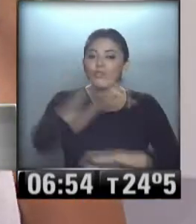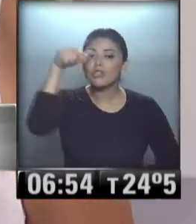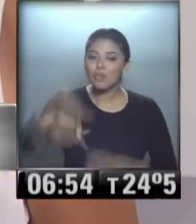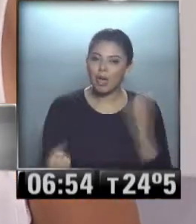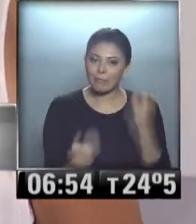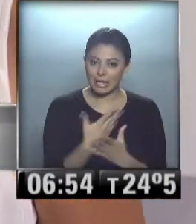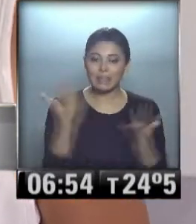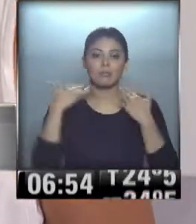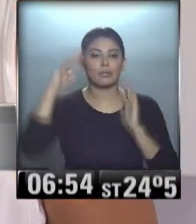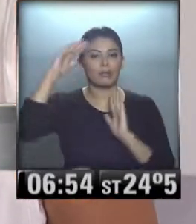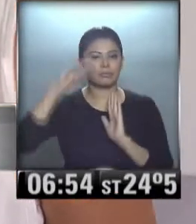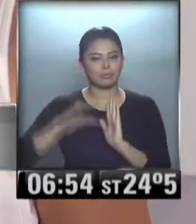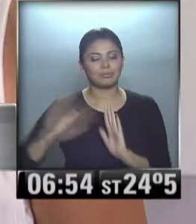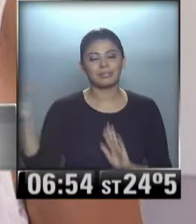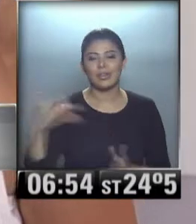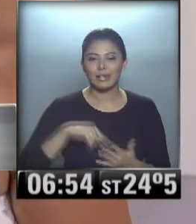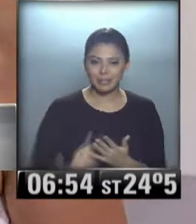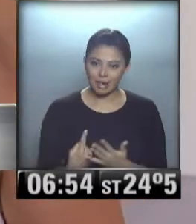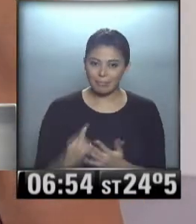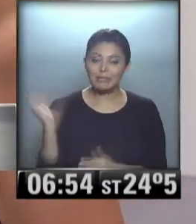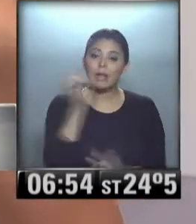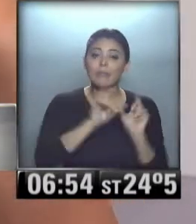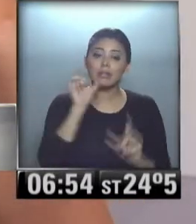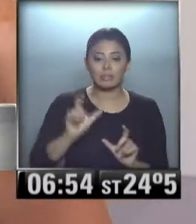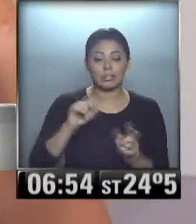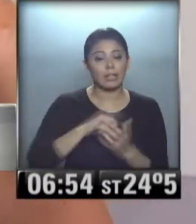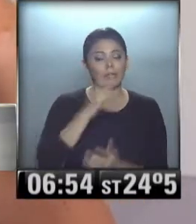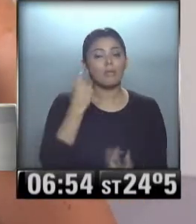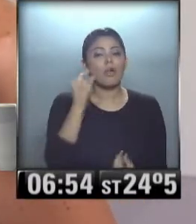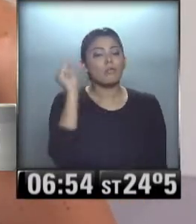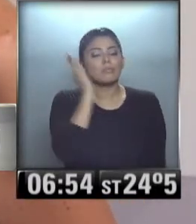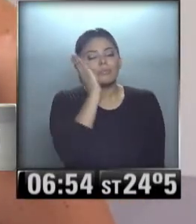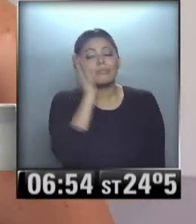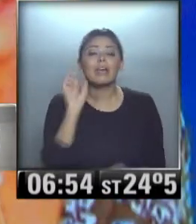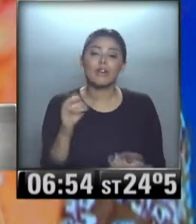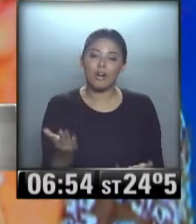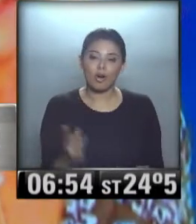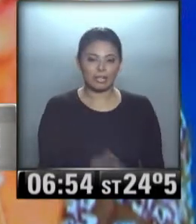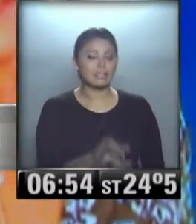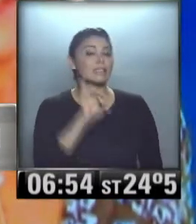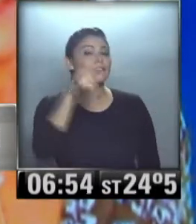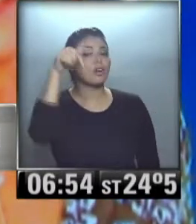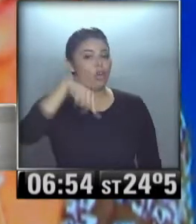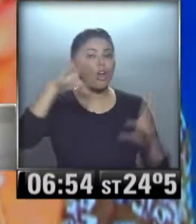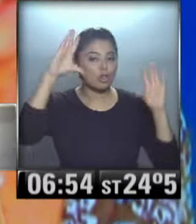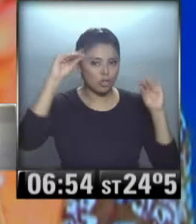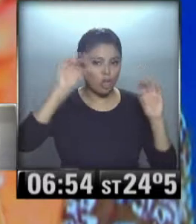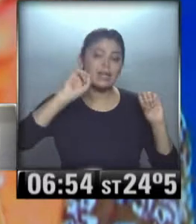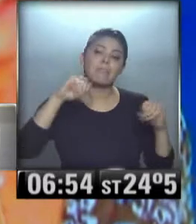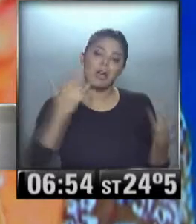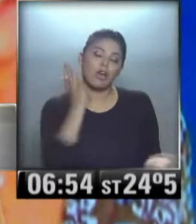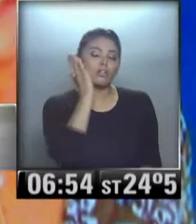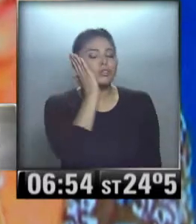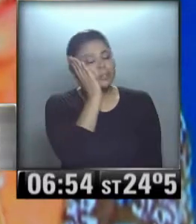mañana, bajó la temperatura en la ciudad de Buenos Aires y los porteños pudimos dormir un poquitito mejor. Así es, y esta noche vamos a dormir mejor